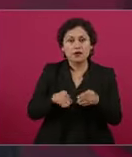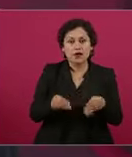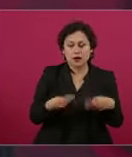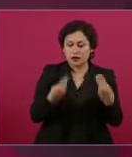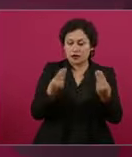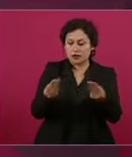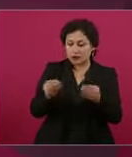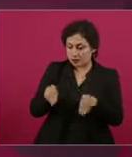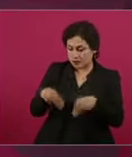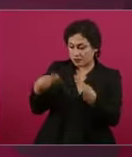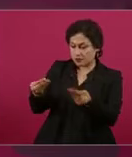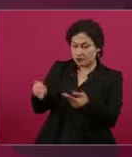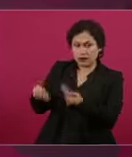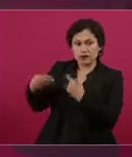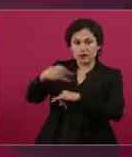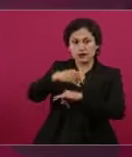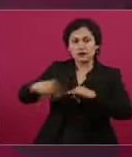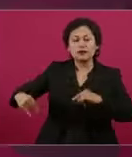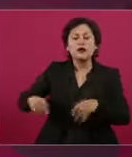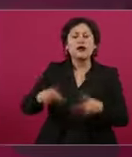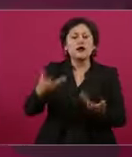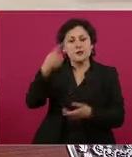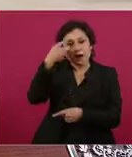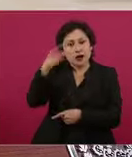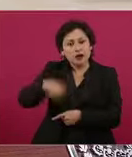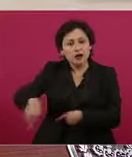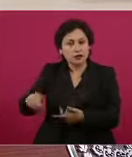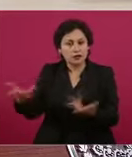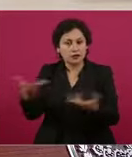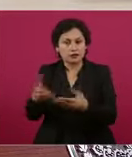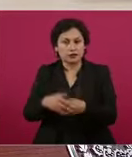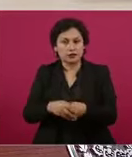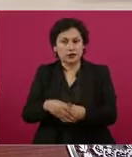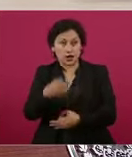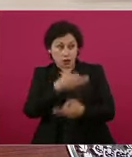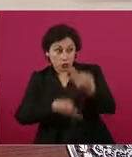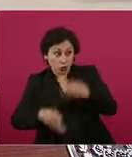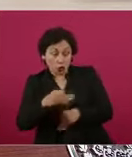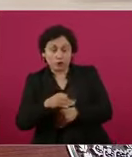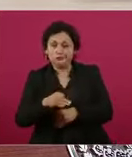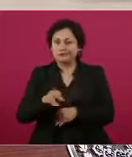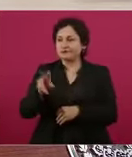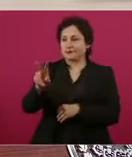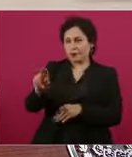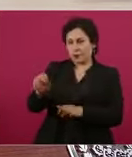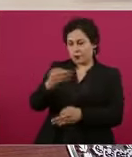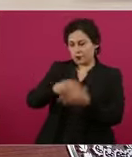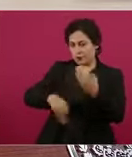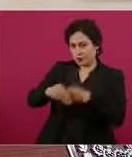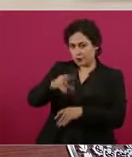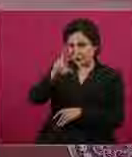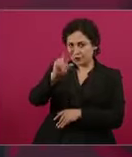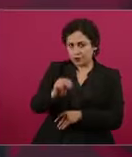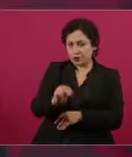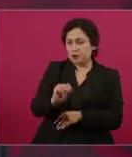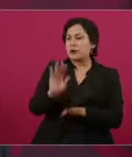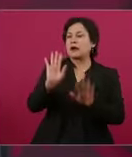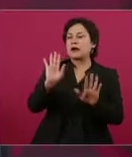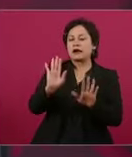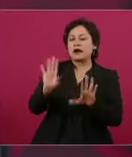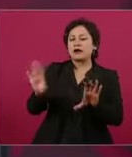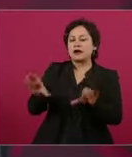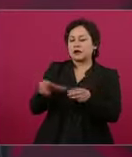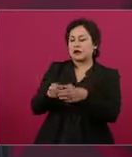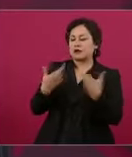todos, de manera simbólica. A todos